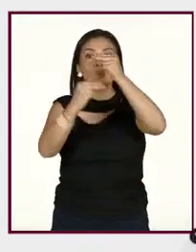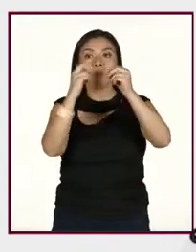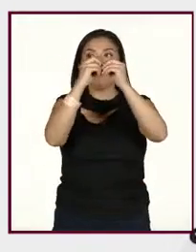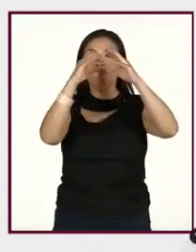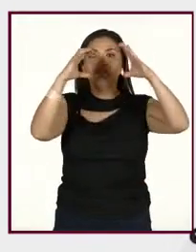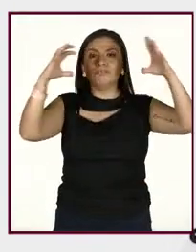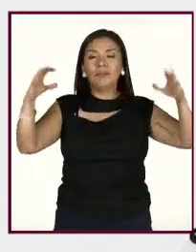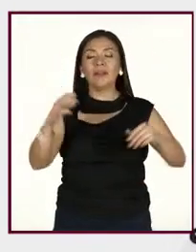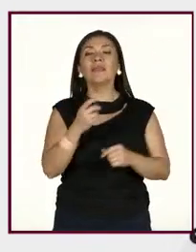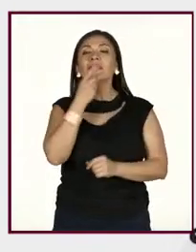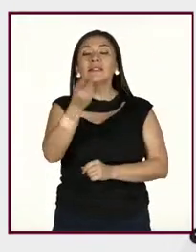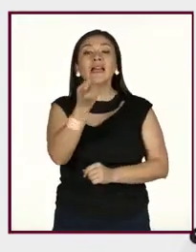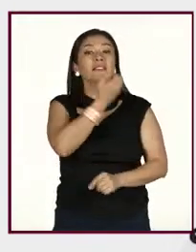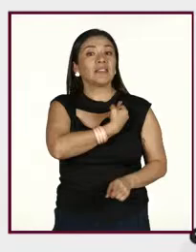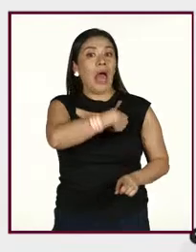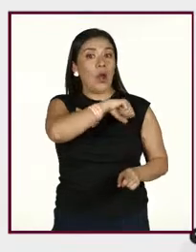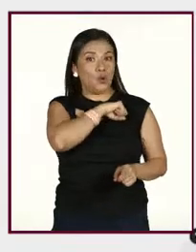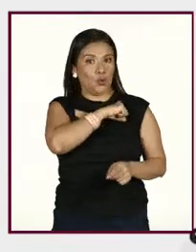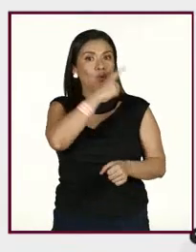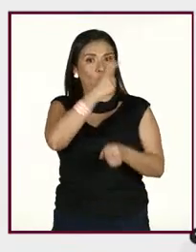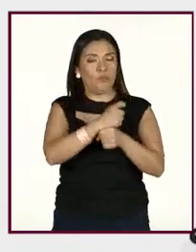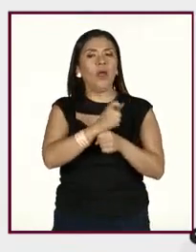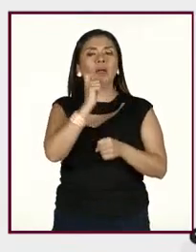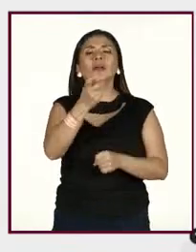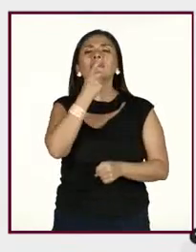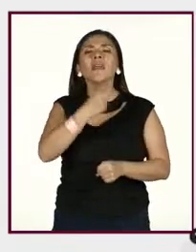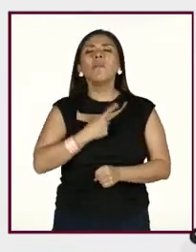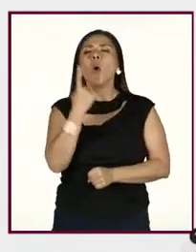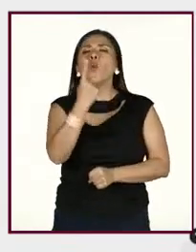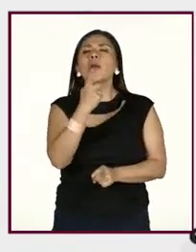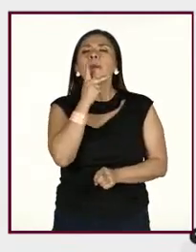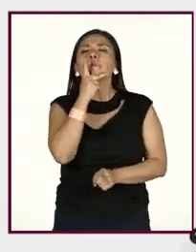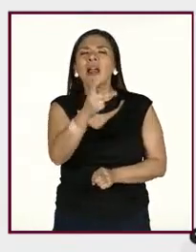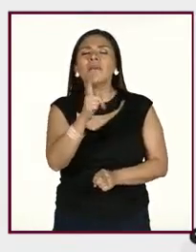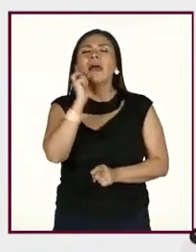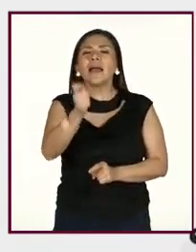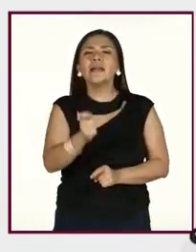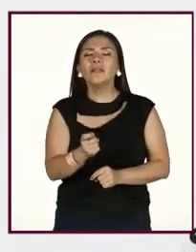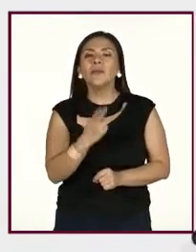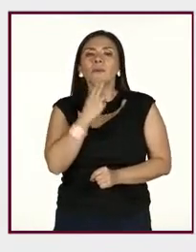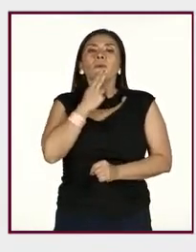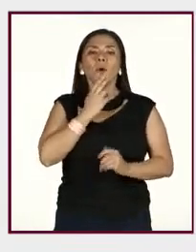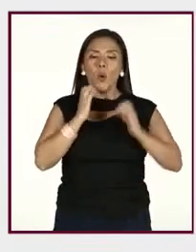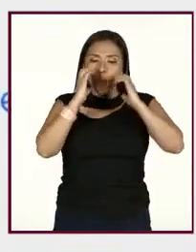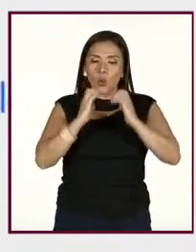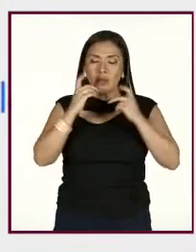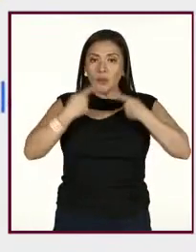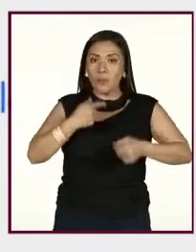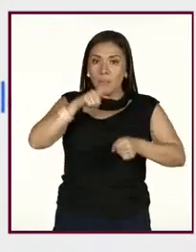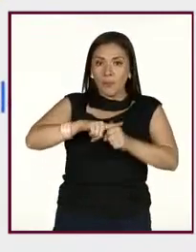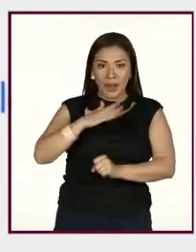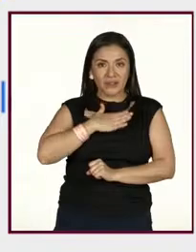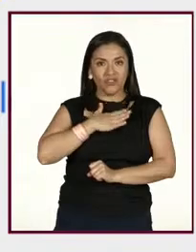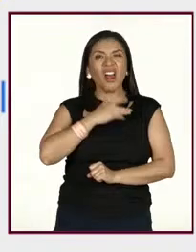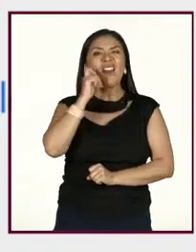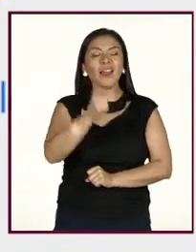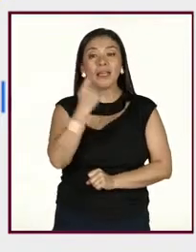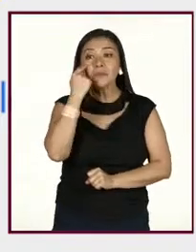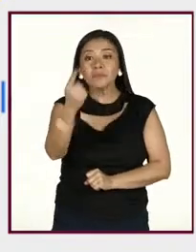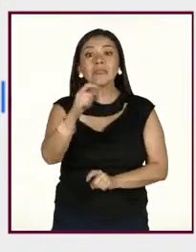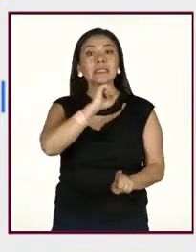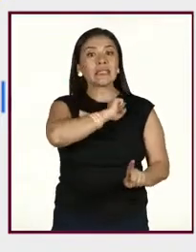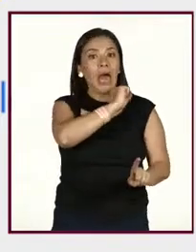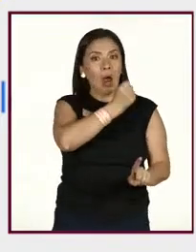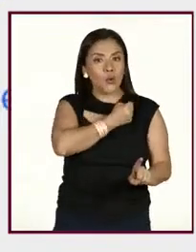respuestas. El medio dice salud. Primero, describen una palabra para ti que es el autocuidado. Bueno, en el centro dice